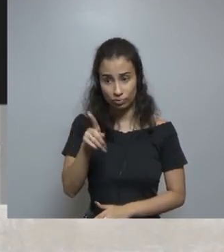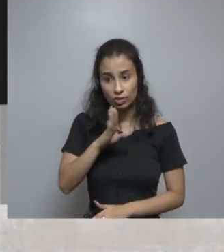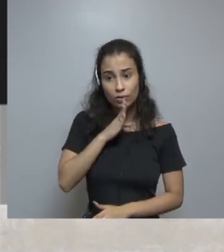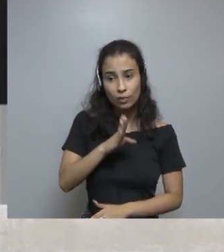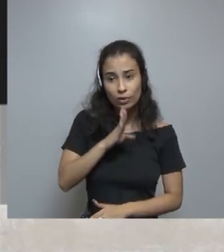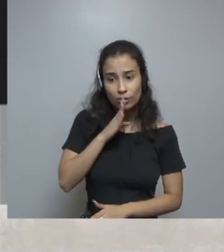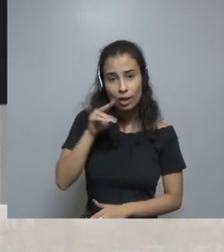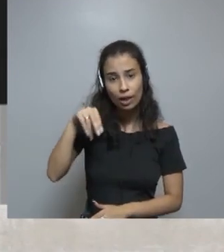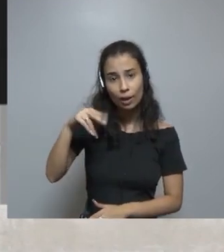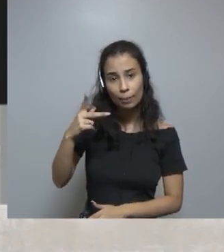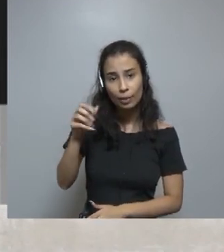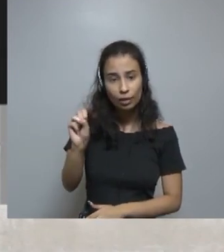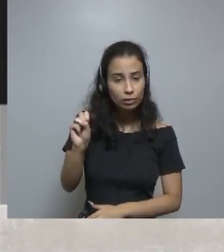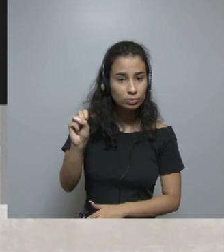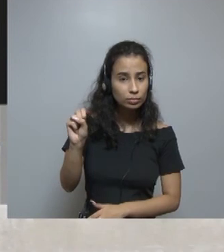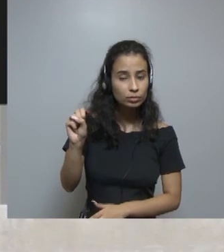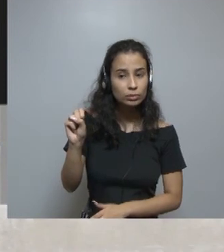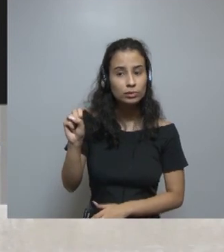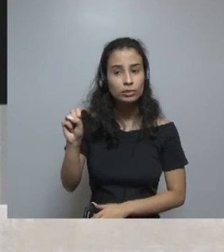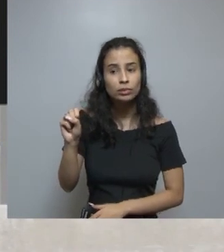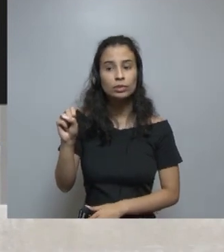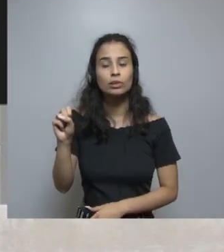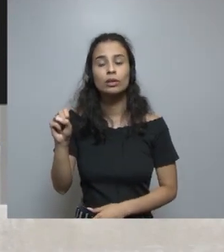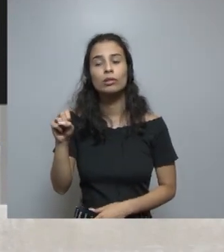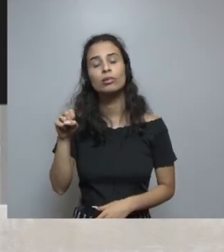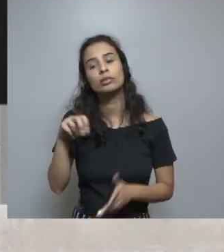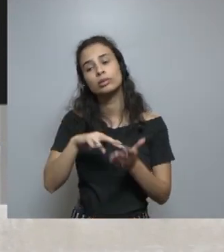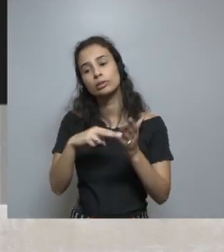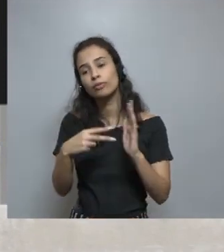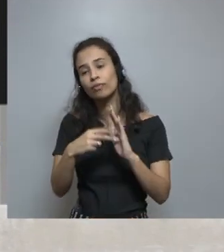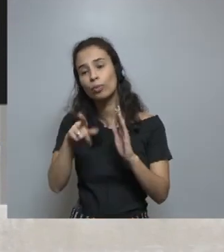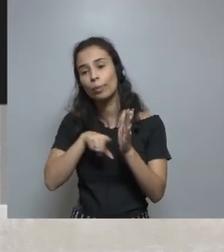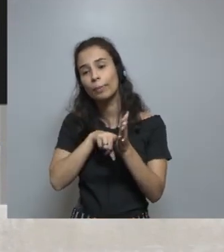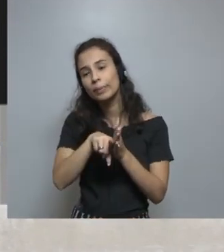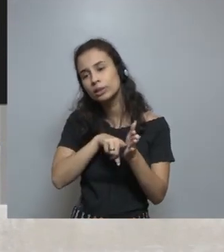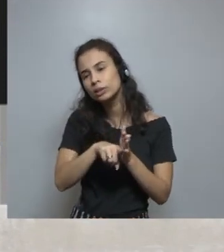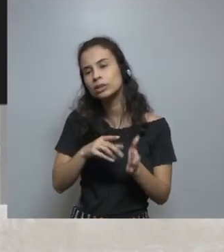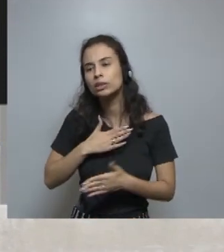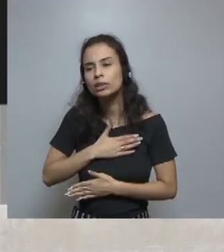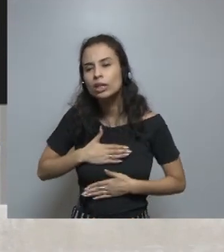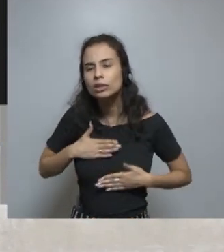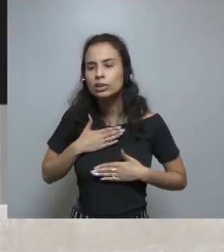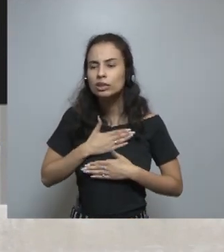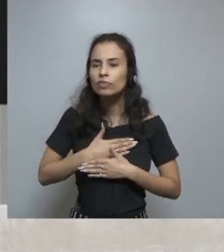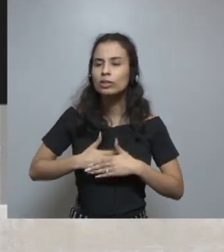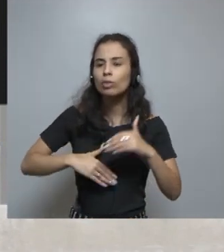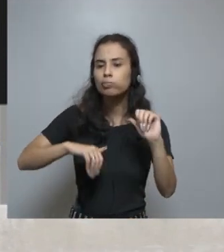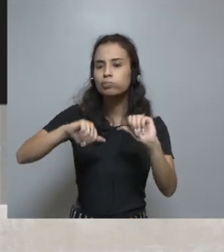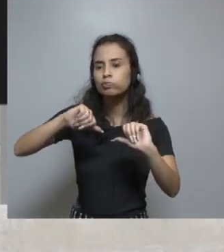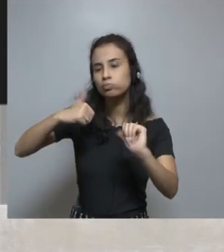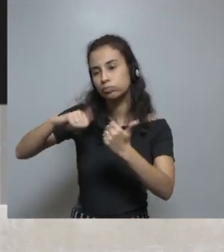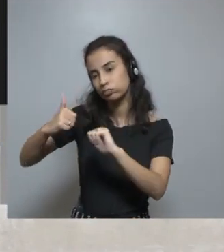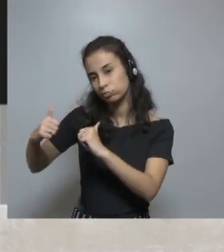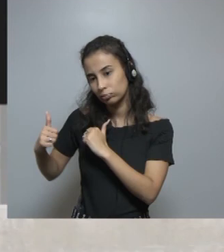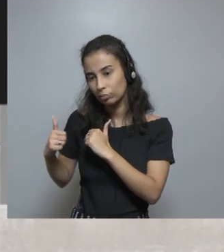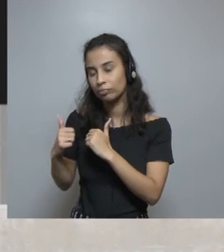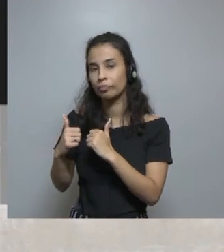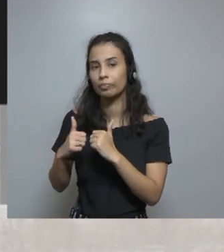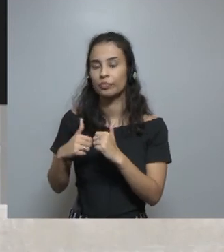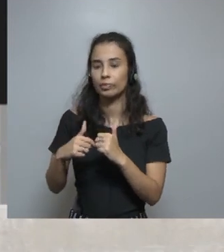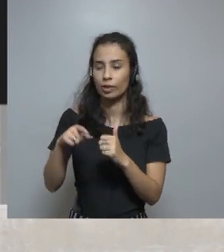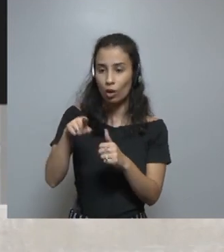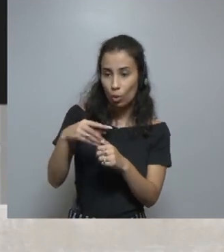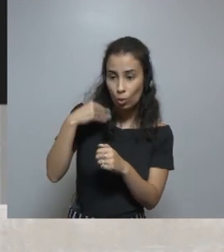están familiarizados con este Net Promoter Score, que es un estudio de satisfacción que hace con el cliente después